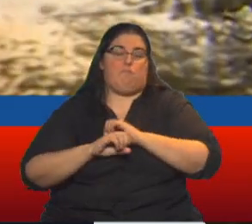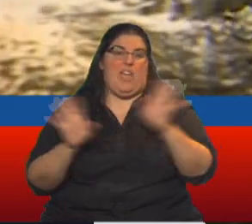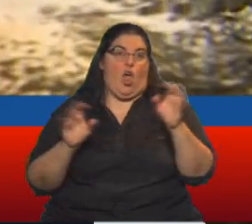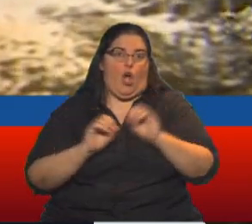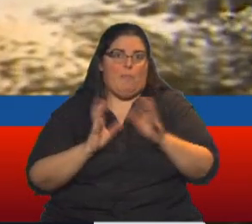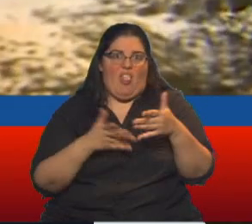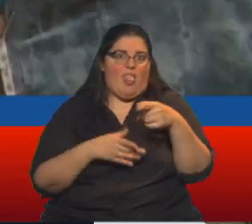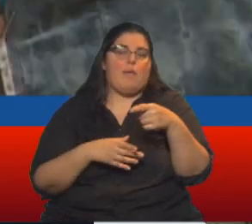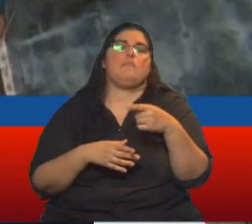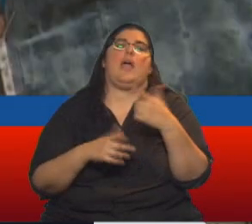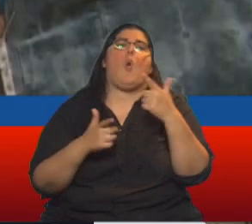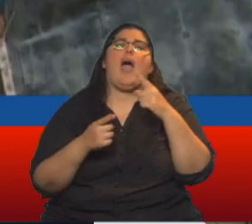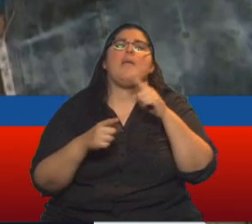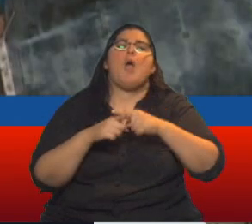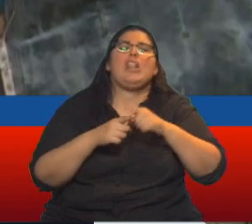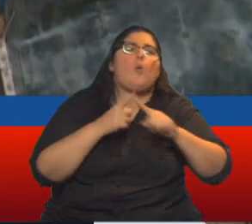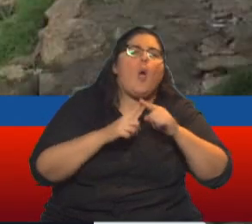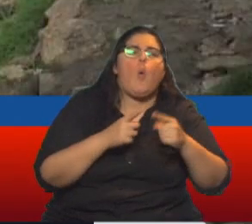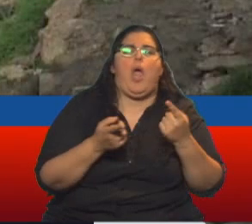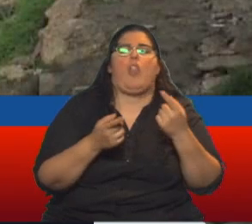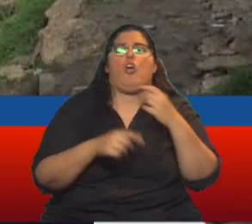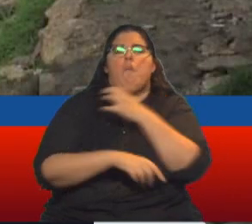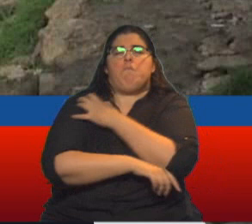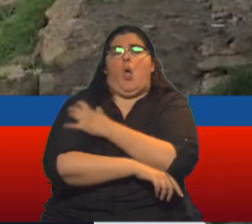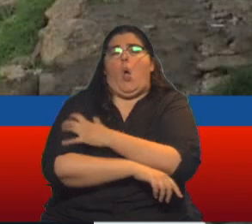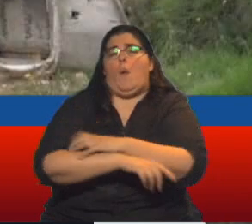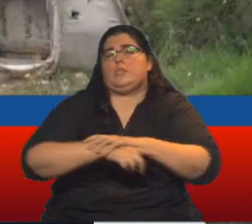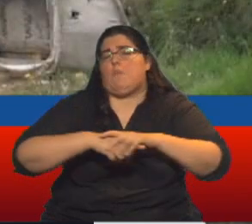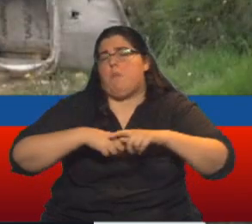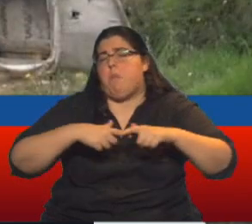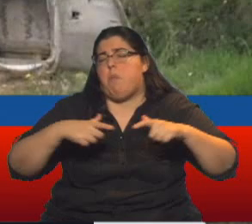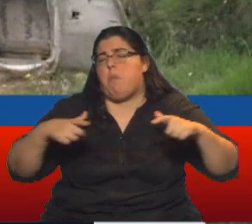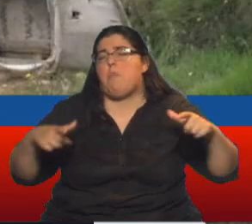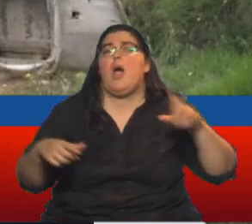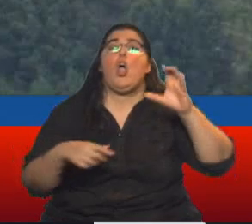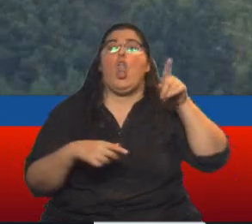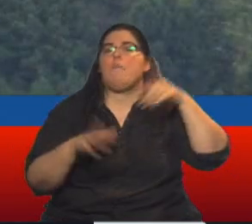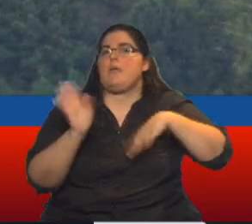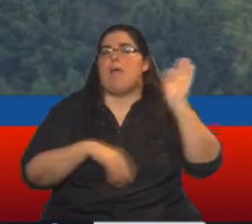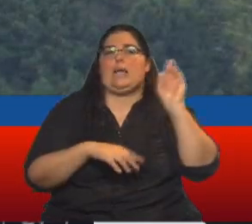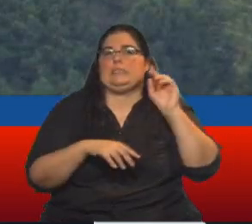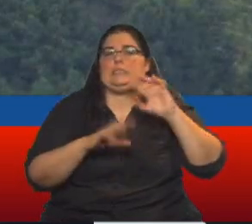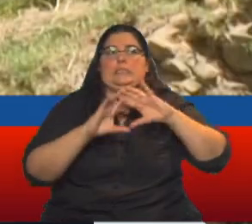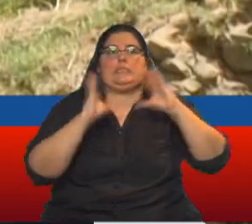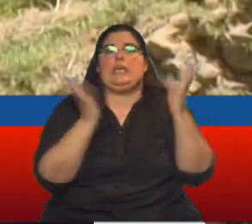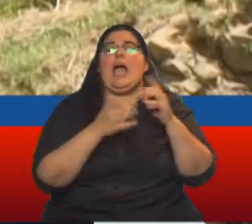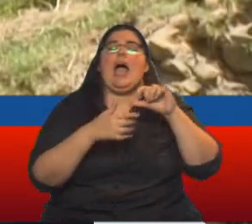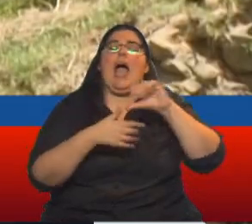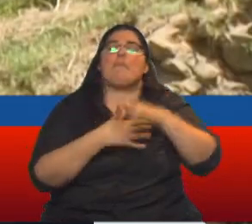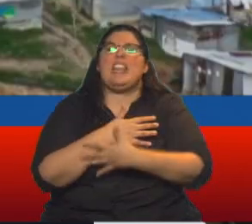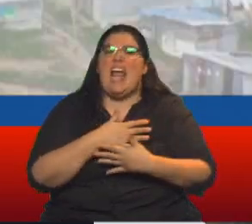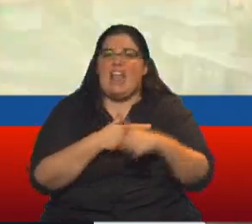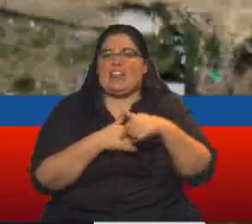consensos políticos y con un aumento de la pobreza que ubica al país, en el segundo más desigual de América Latina,